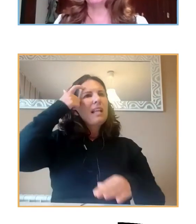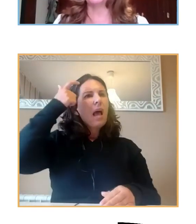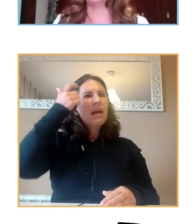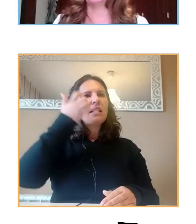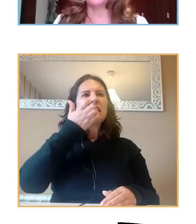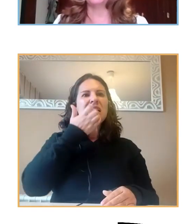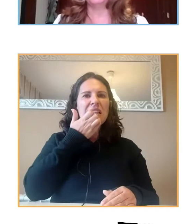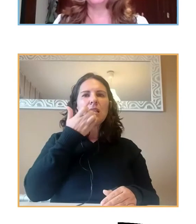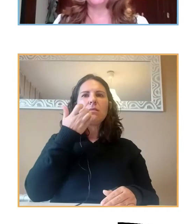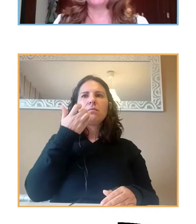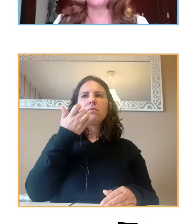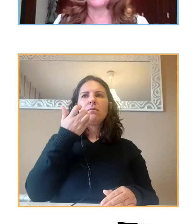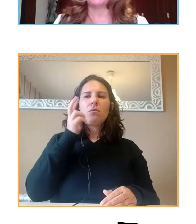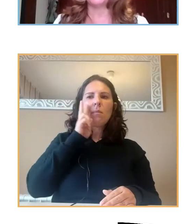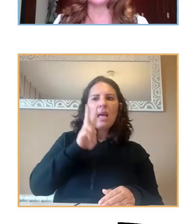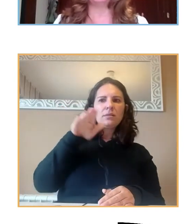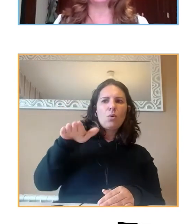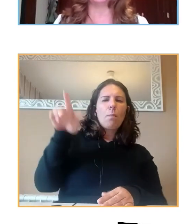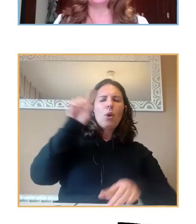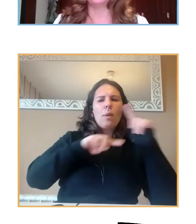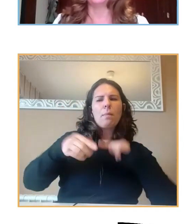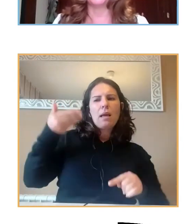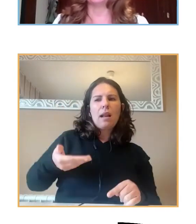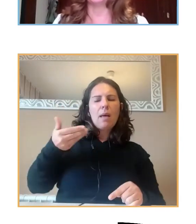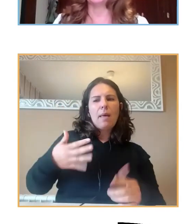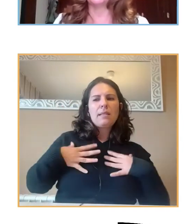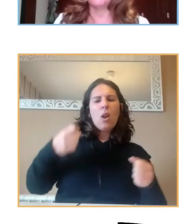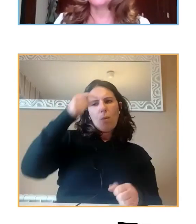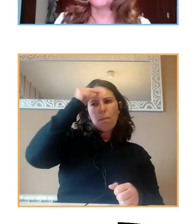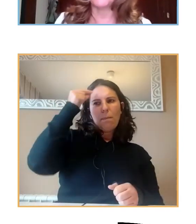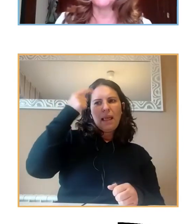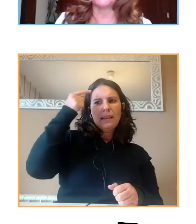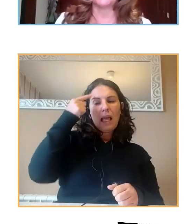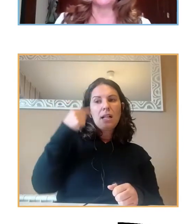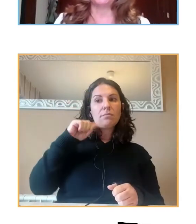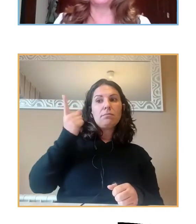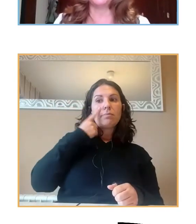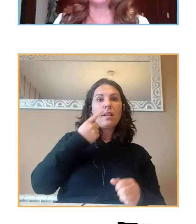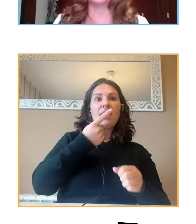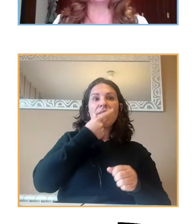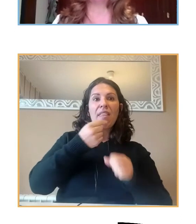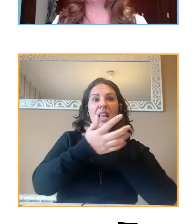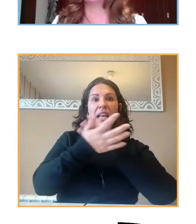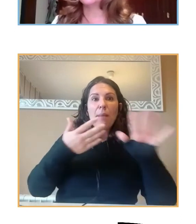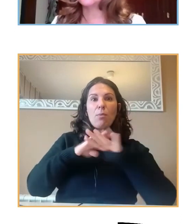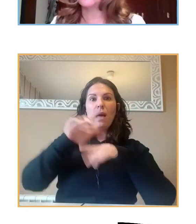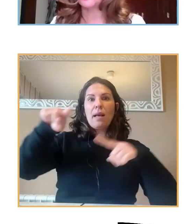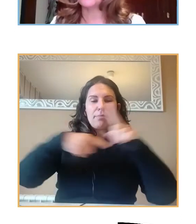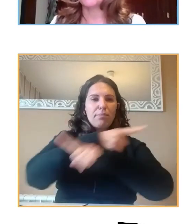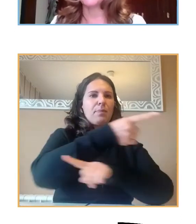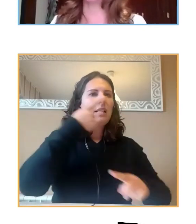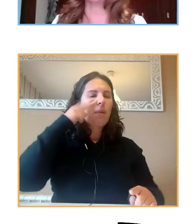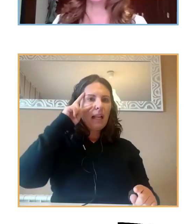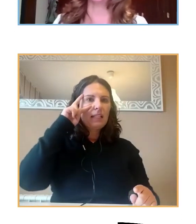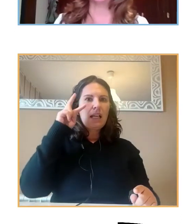realmente de un problema grave de salud mental, para poderlo derivar a especialistas. Decía antes, nosotros no somos